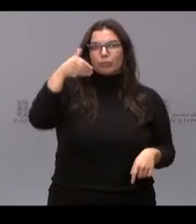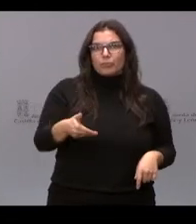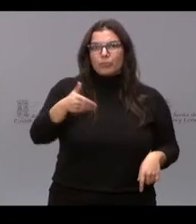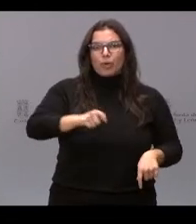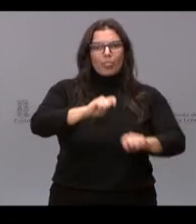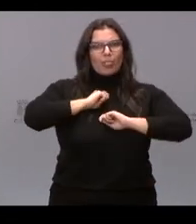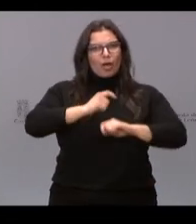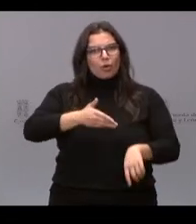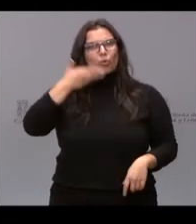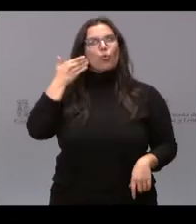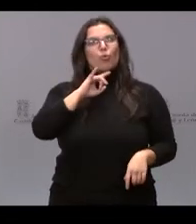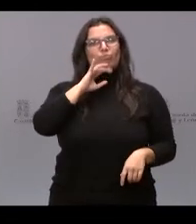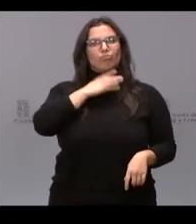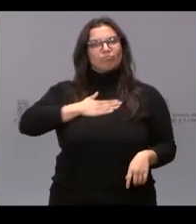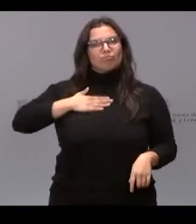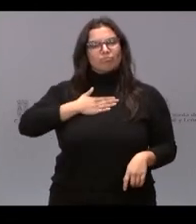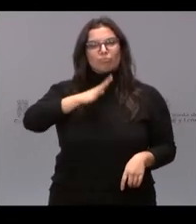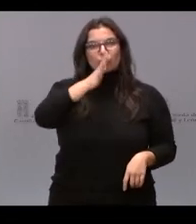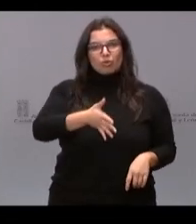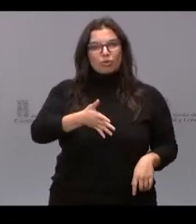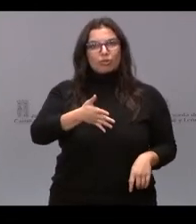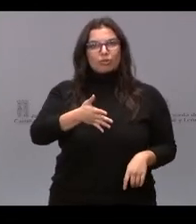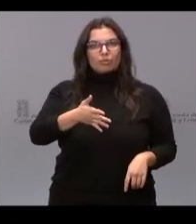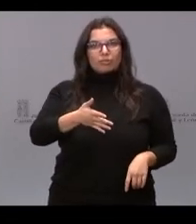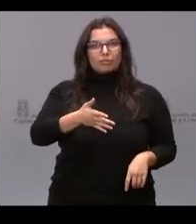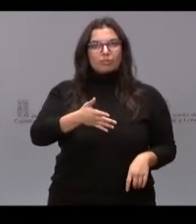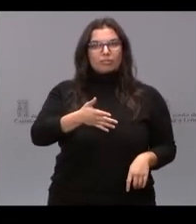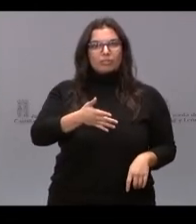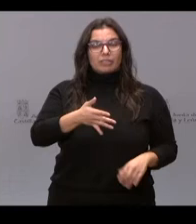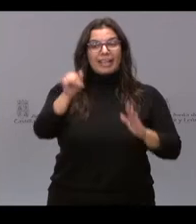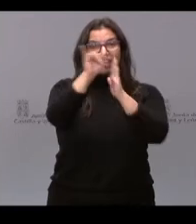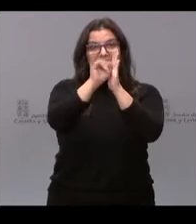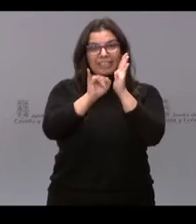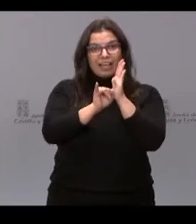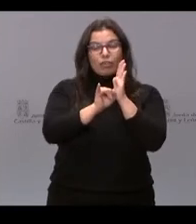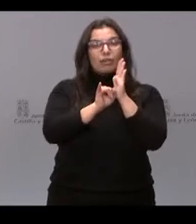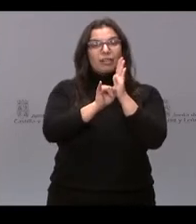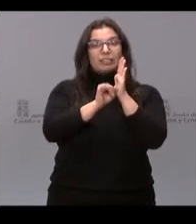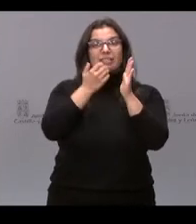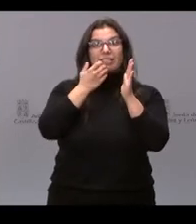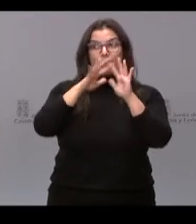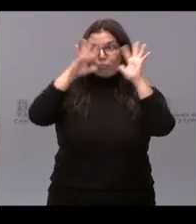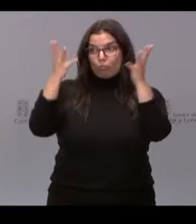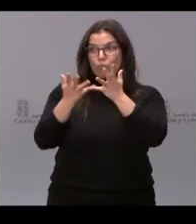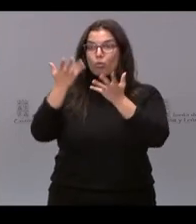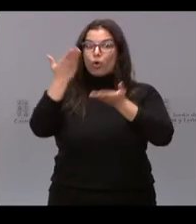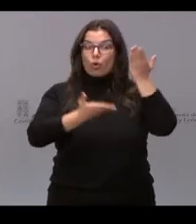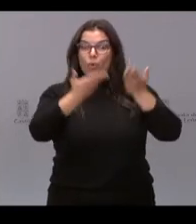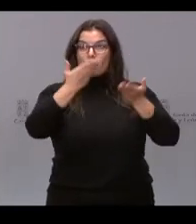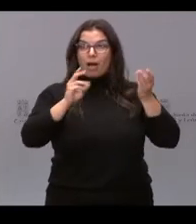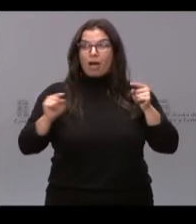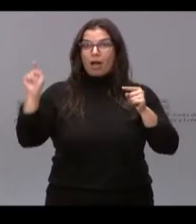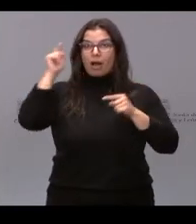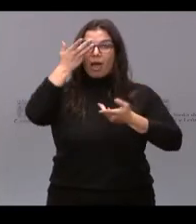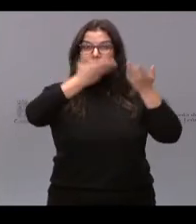porque los principales indicadores del mundo dicen que el sistema educativo de